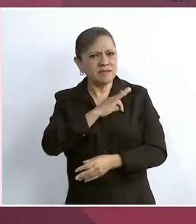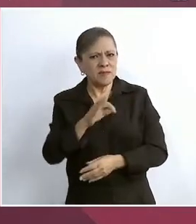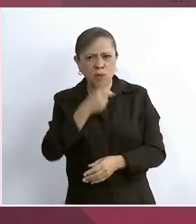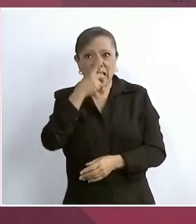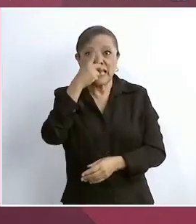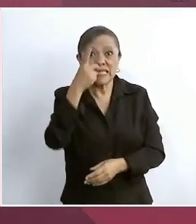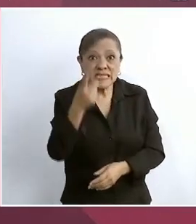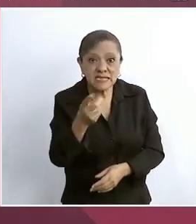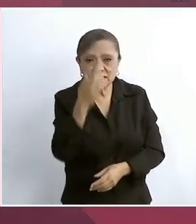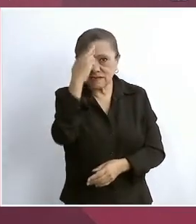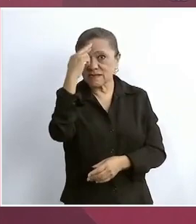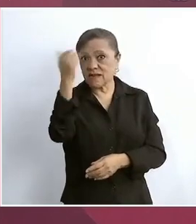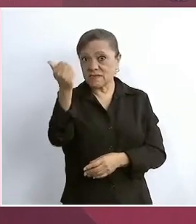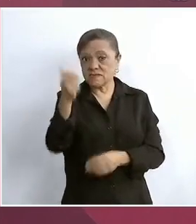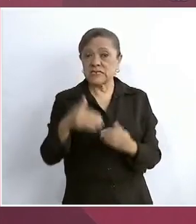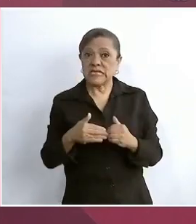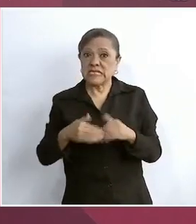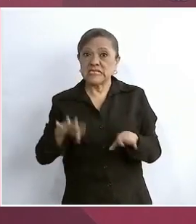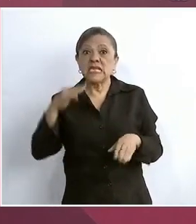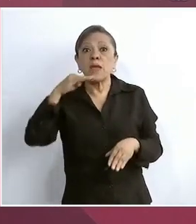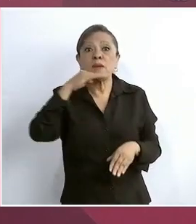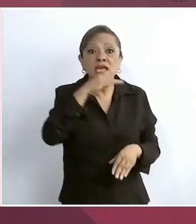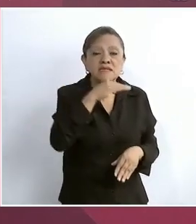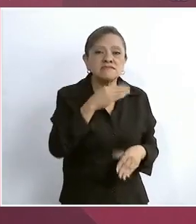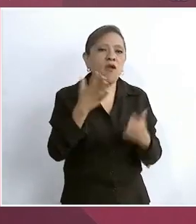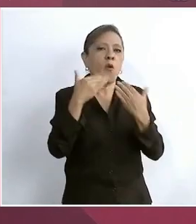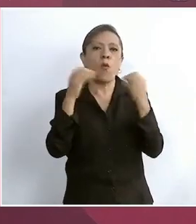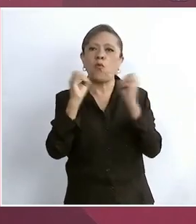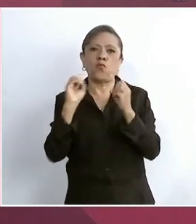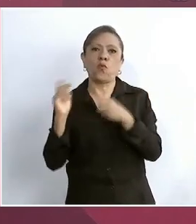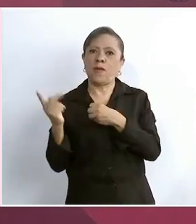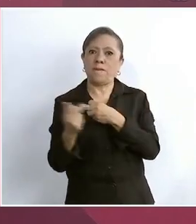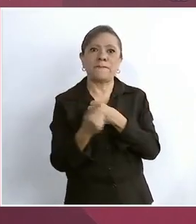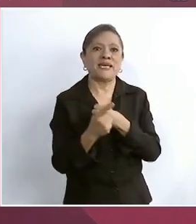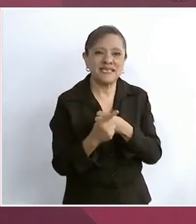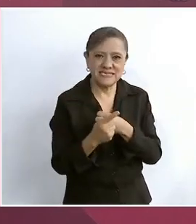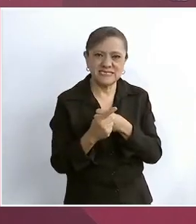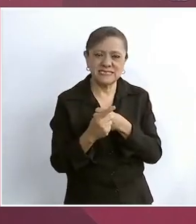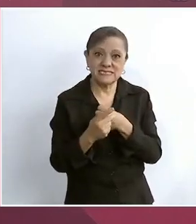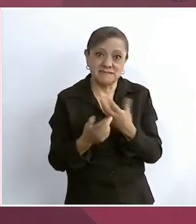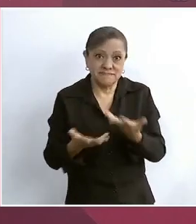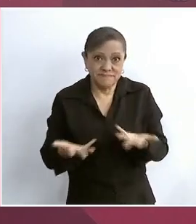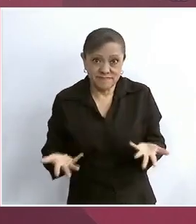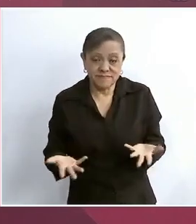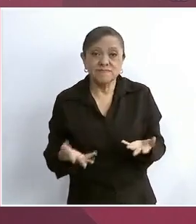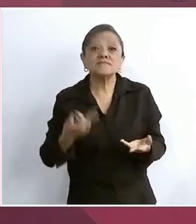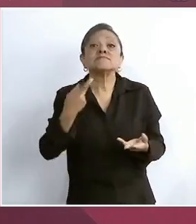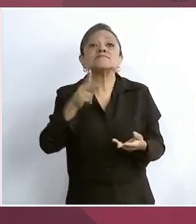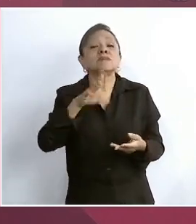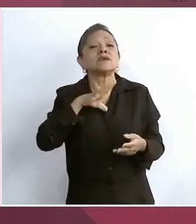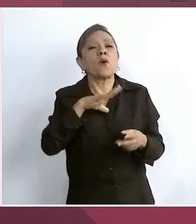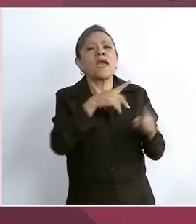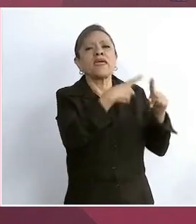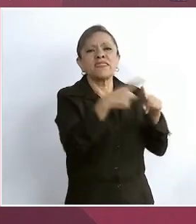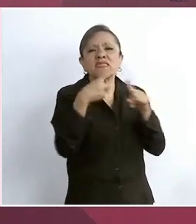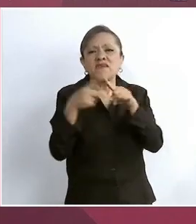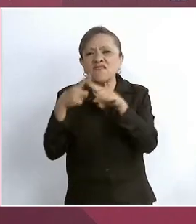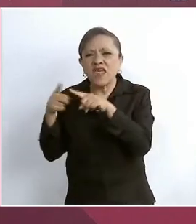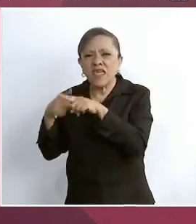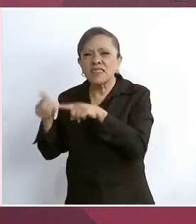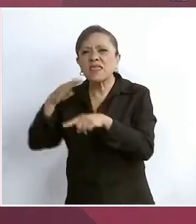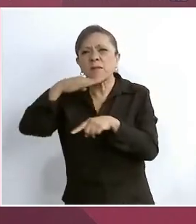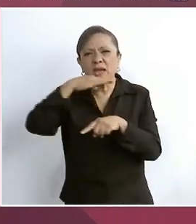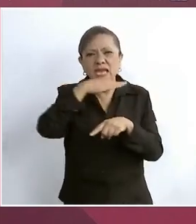que sin maíz no hay país y las variedades de maíz nativos